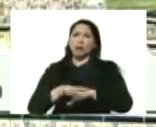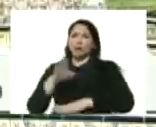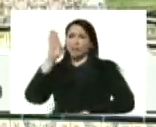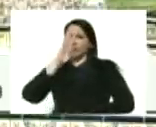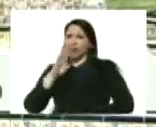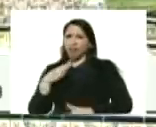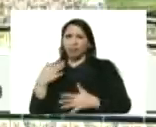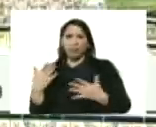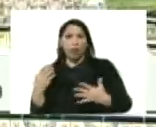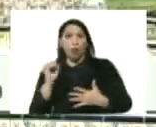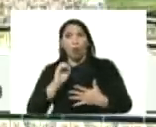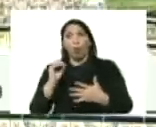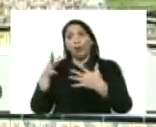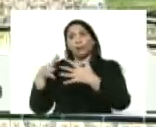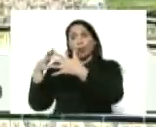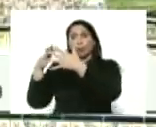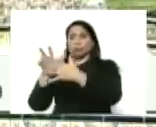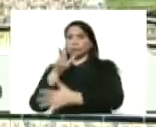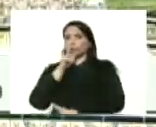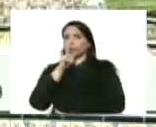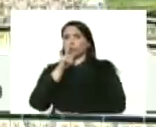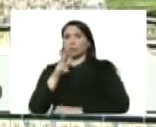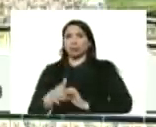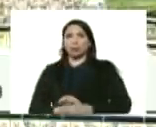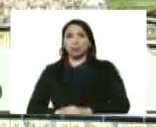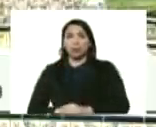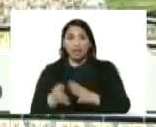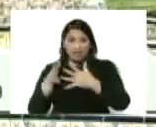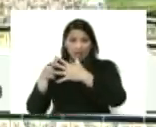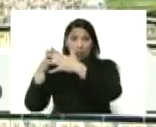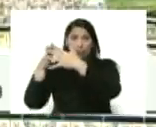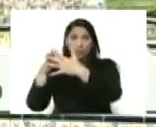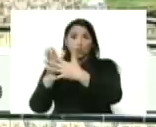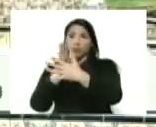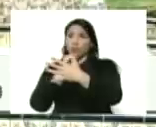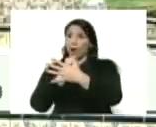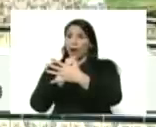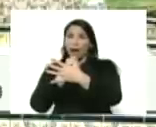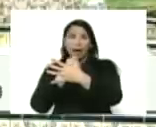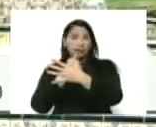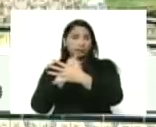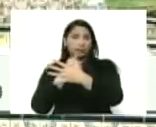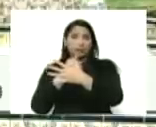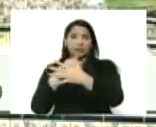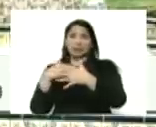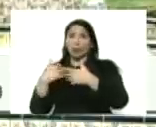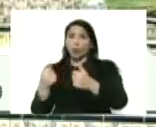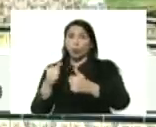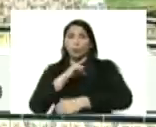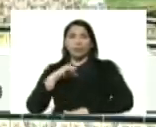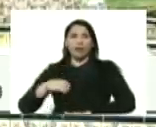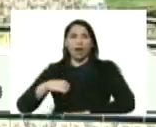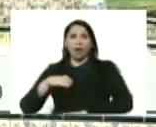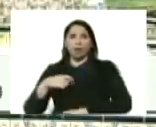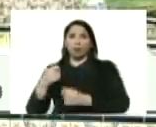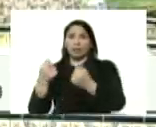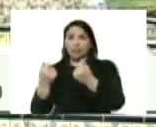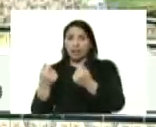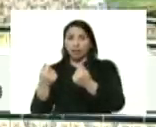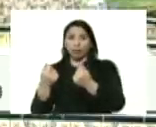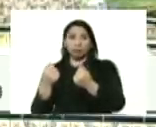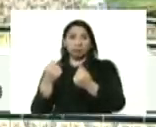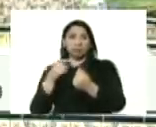o en los Estados Unidos. Si en los Estados Unidos no tienes un seguro privado poderoso, te mueres.